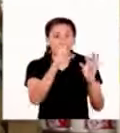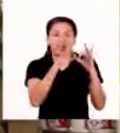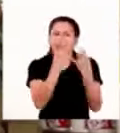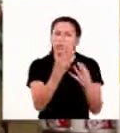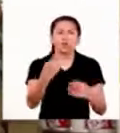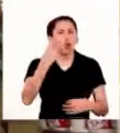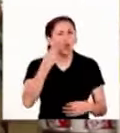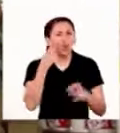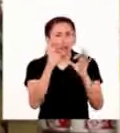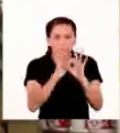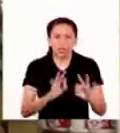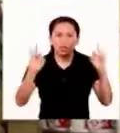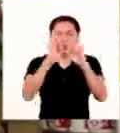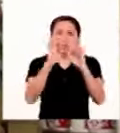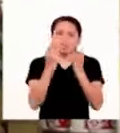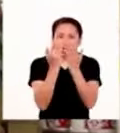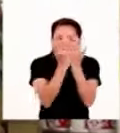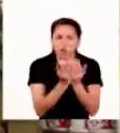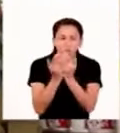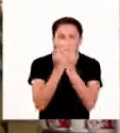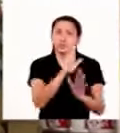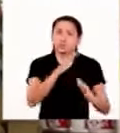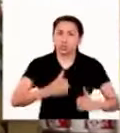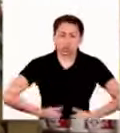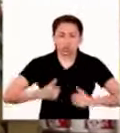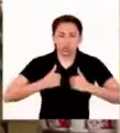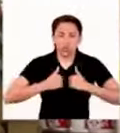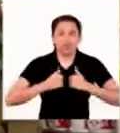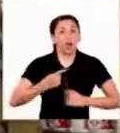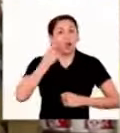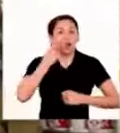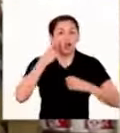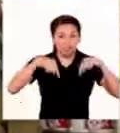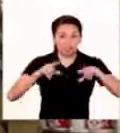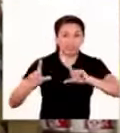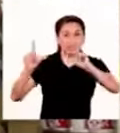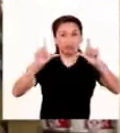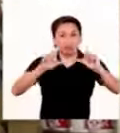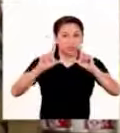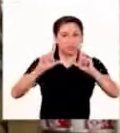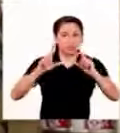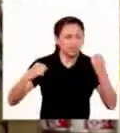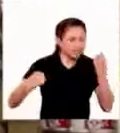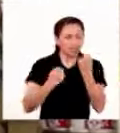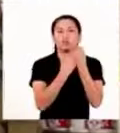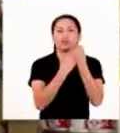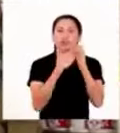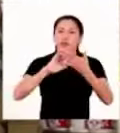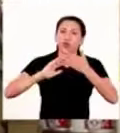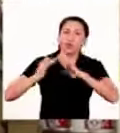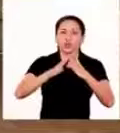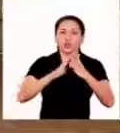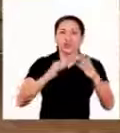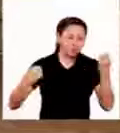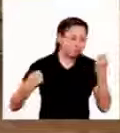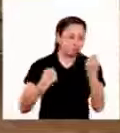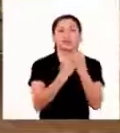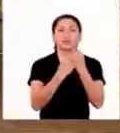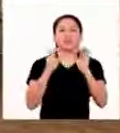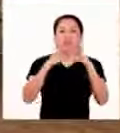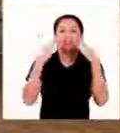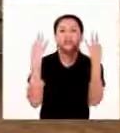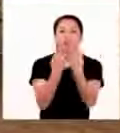importancia de la educación en sus vidas y está esperando conocer este programa seamos comunidad seamos una gran familia